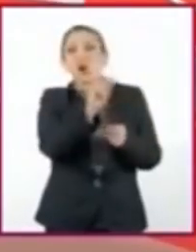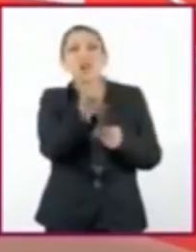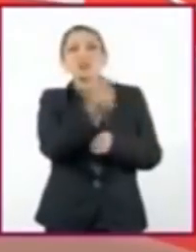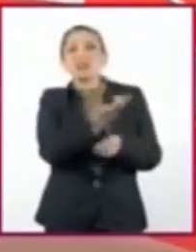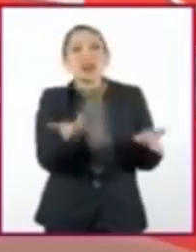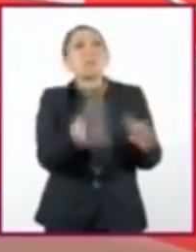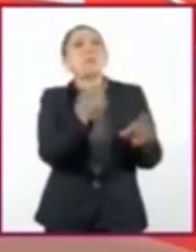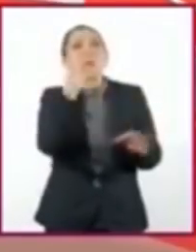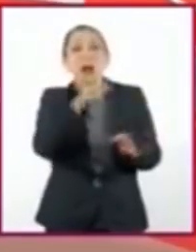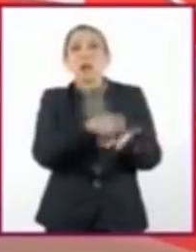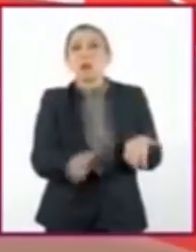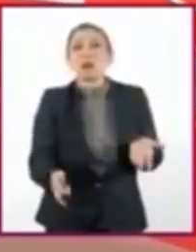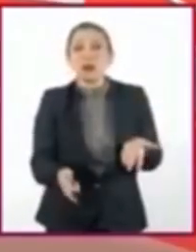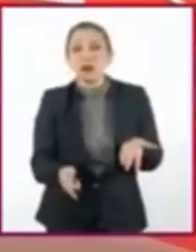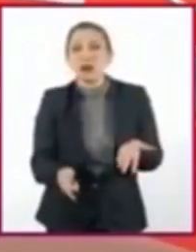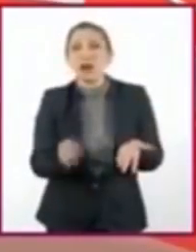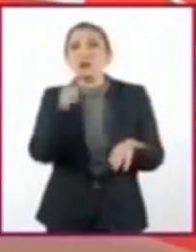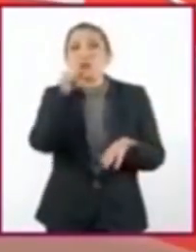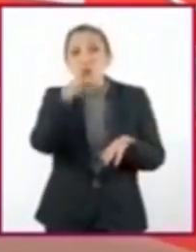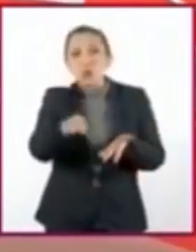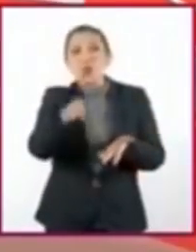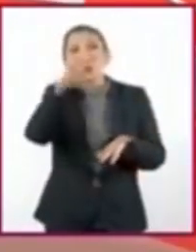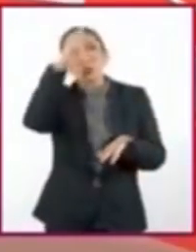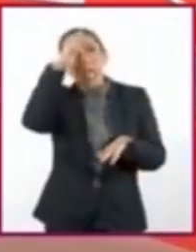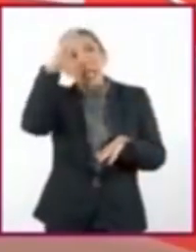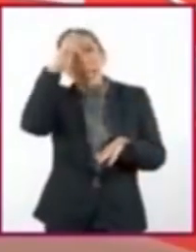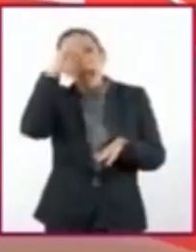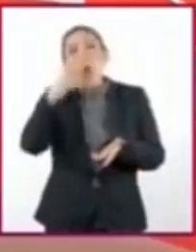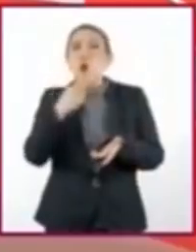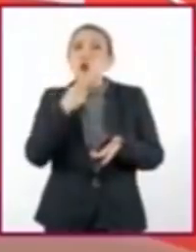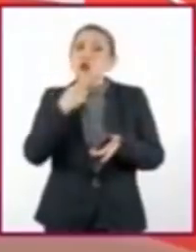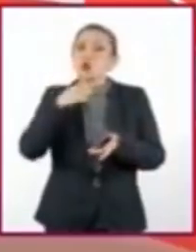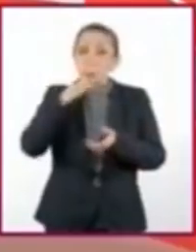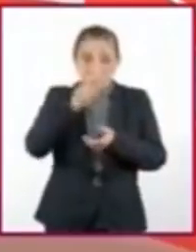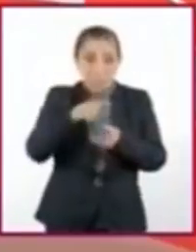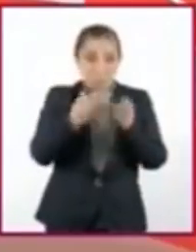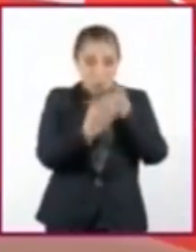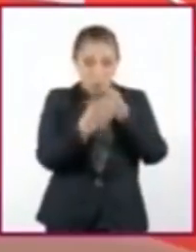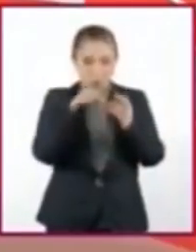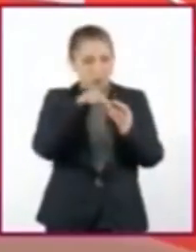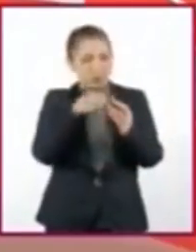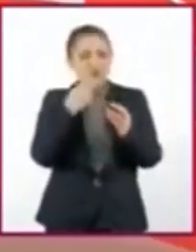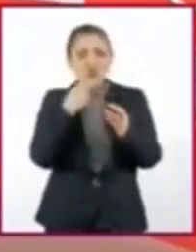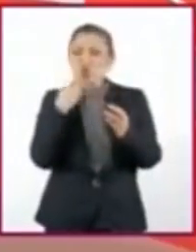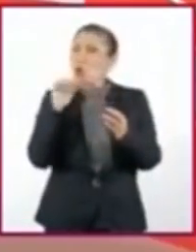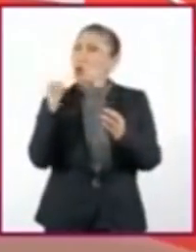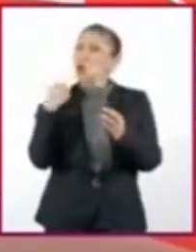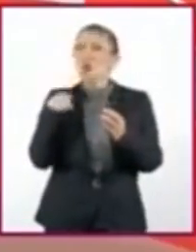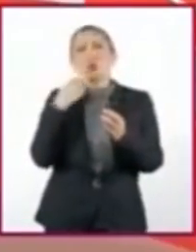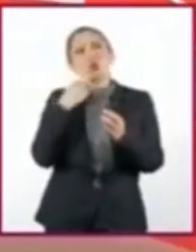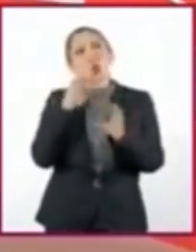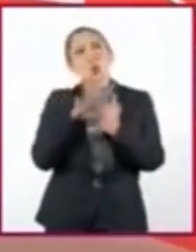Reutilicen. Exploten su creatividad y encuéntrenles un segundo uso a las cosas.